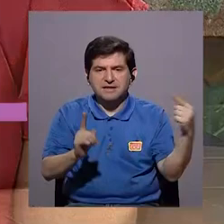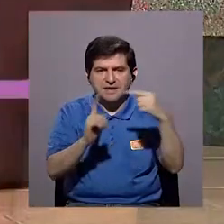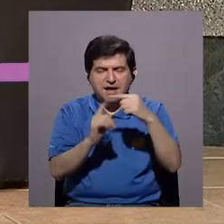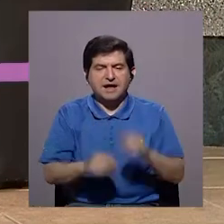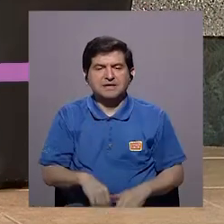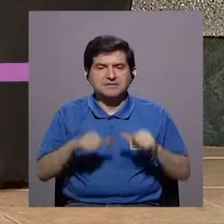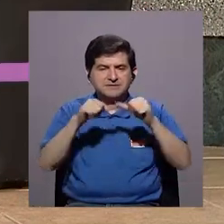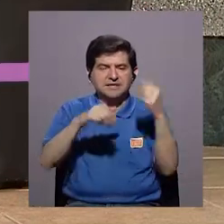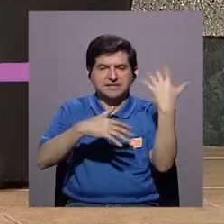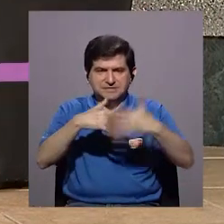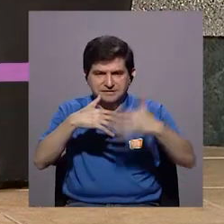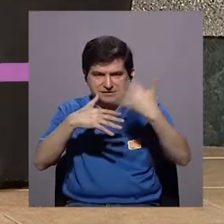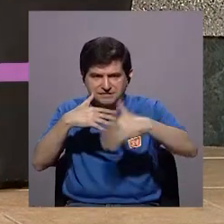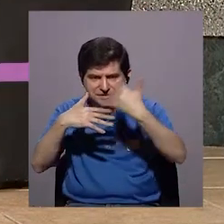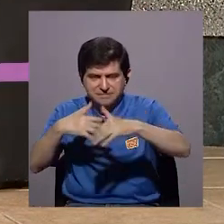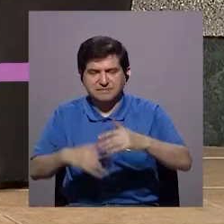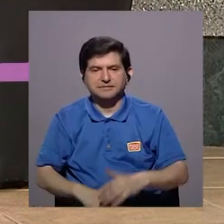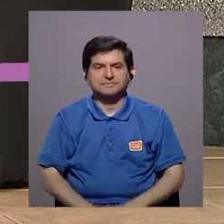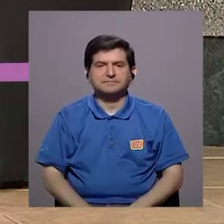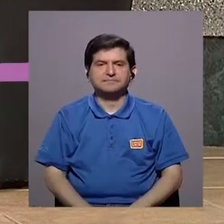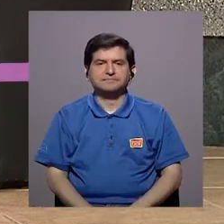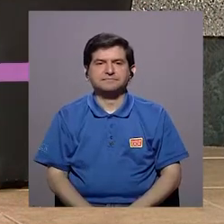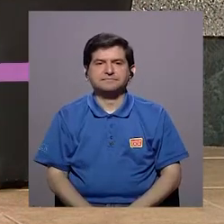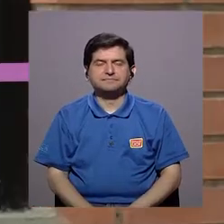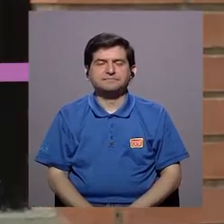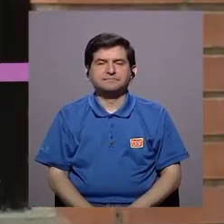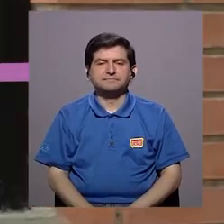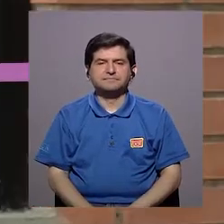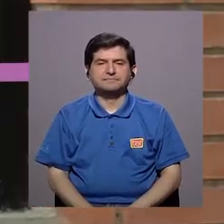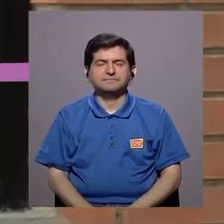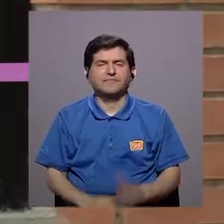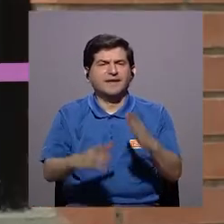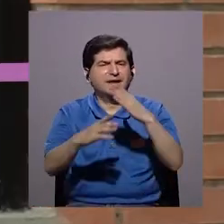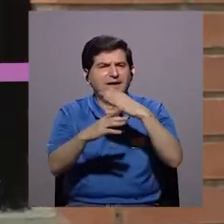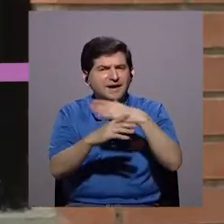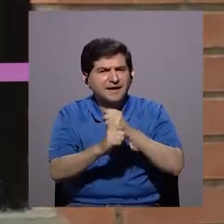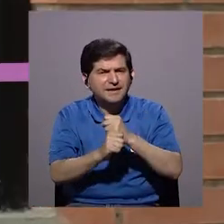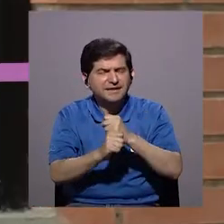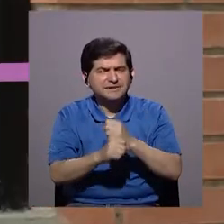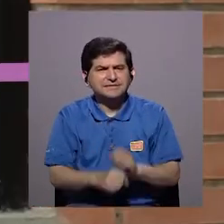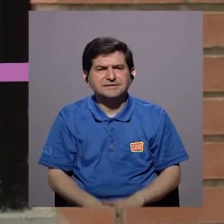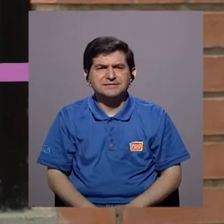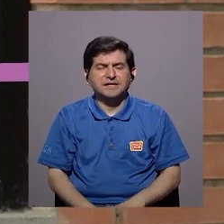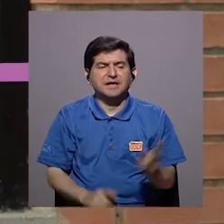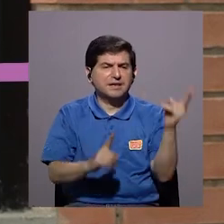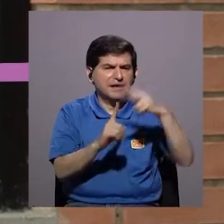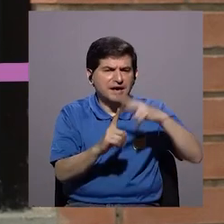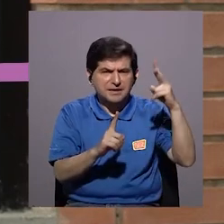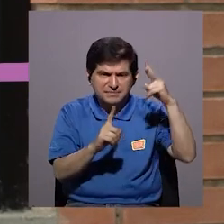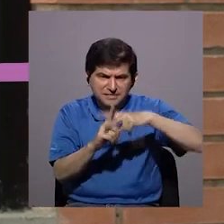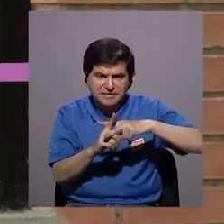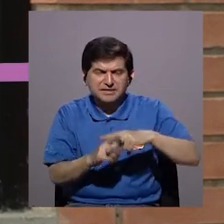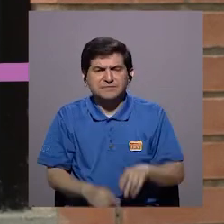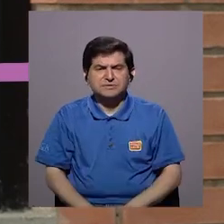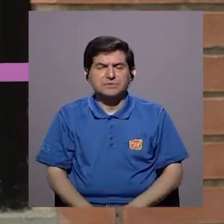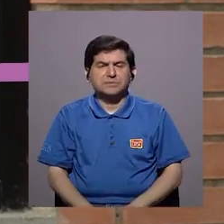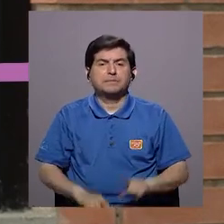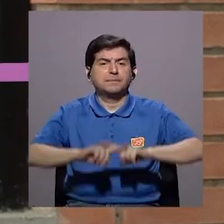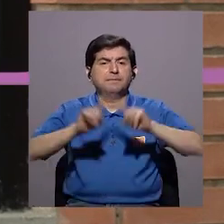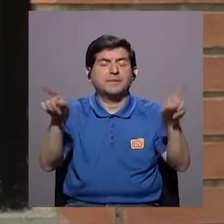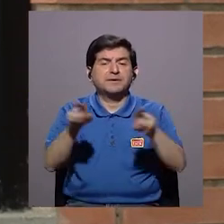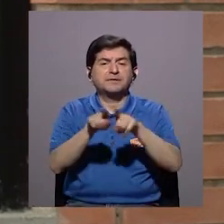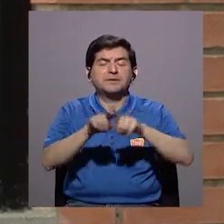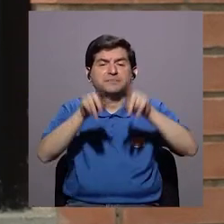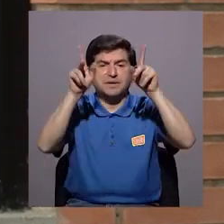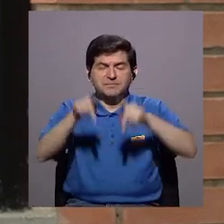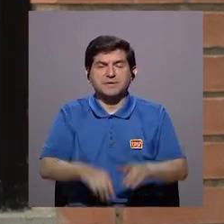días que quieras, hasta que venga la próxima menstruación. Cuando se está haciendo un, digamos, se está aplicando esto, tratando de